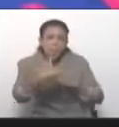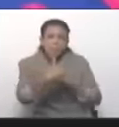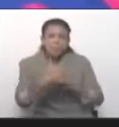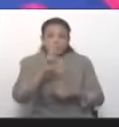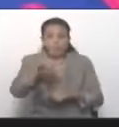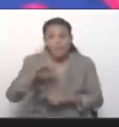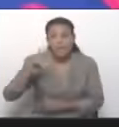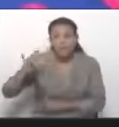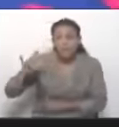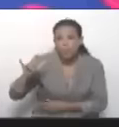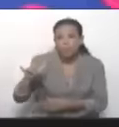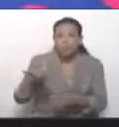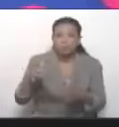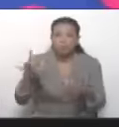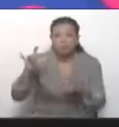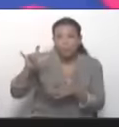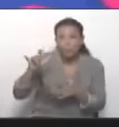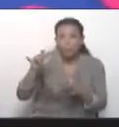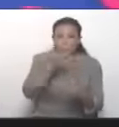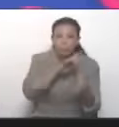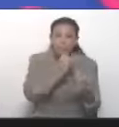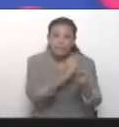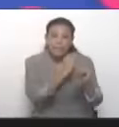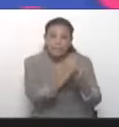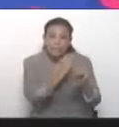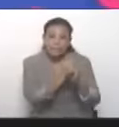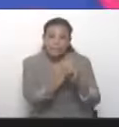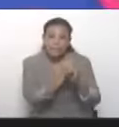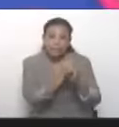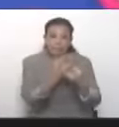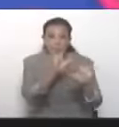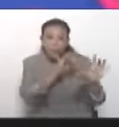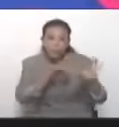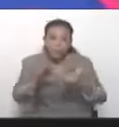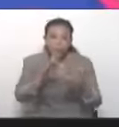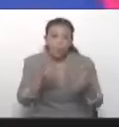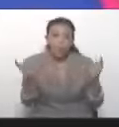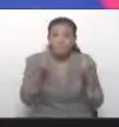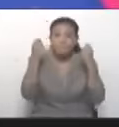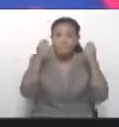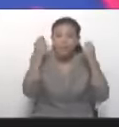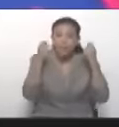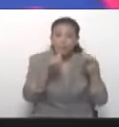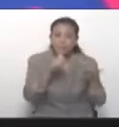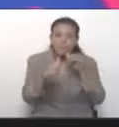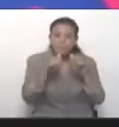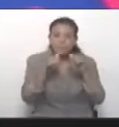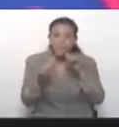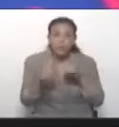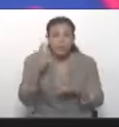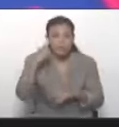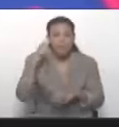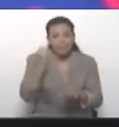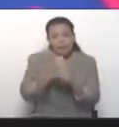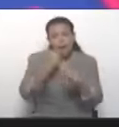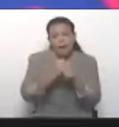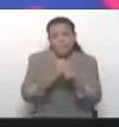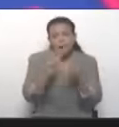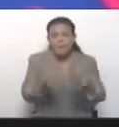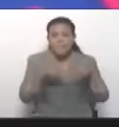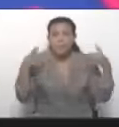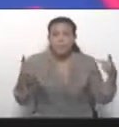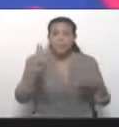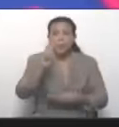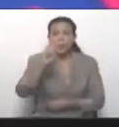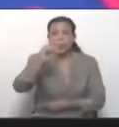de la oposición, hay uno que se llama Eugenio Martínez, periodista, yo lo conozco, que era del Universal, creo. Él